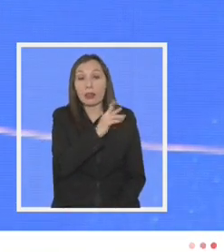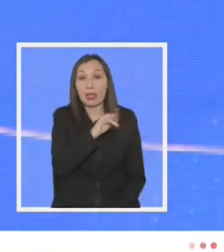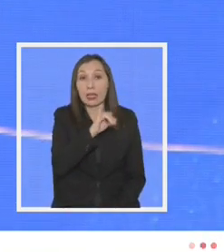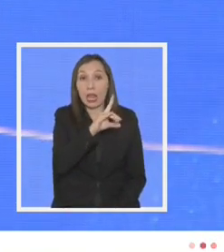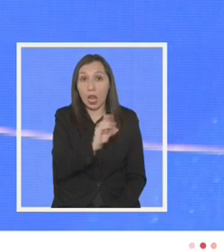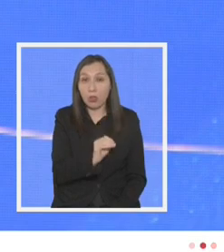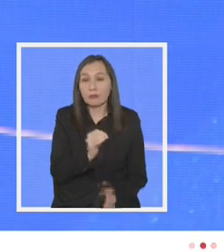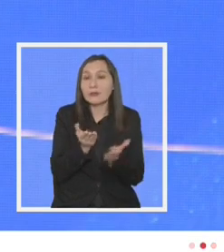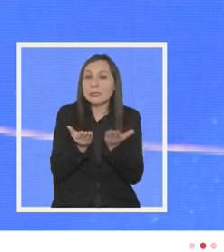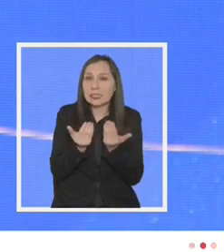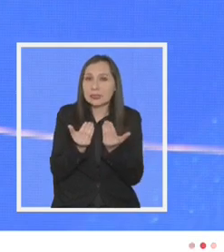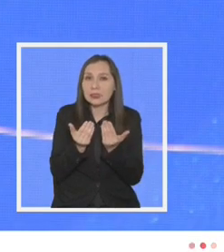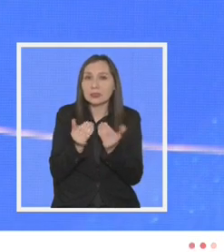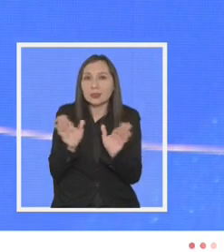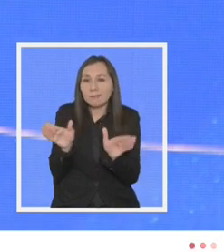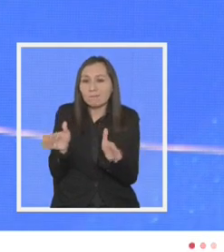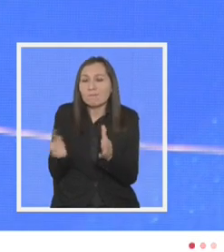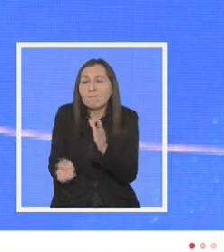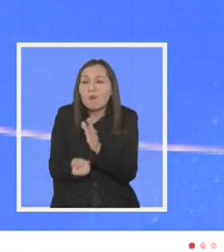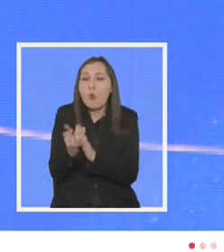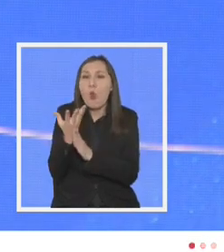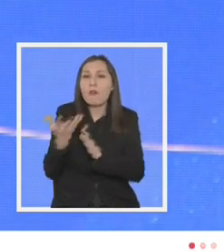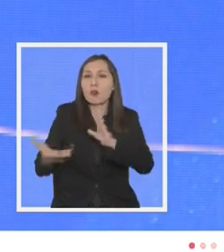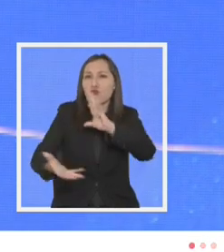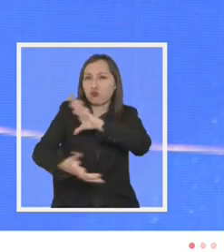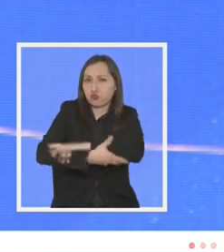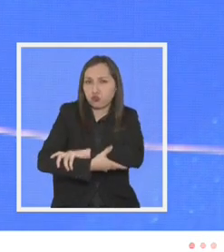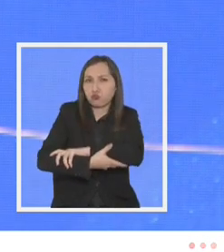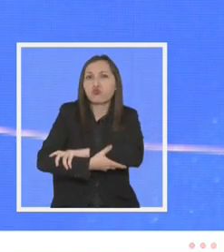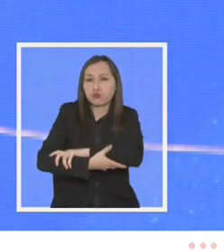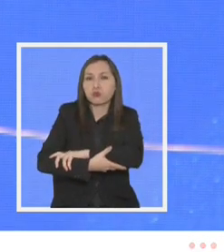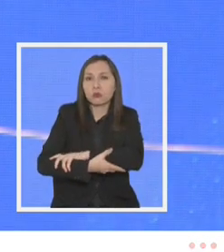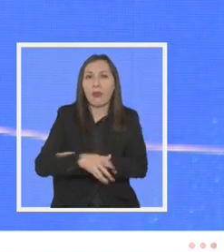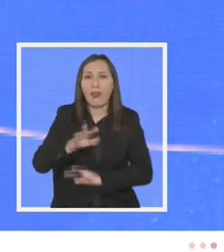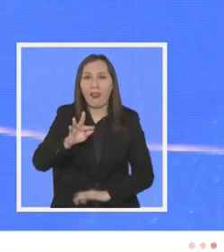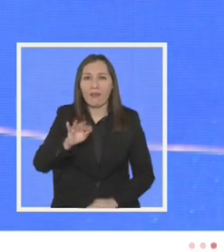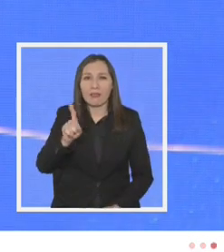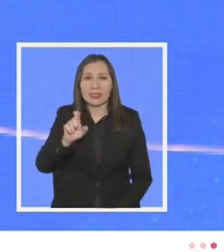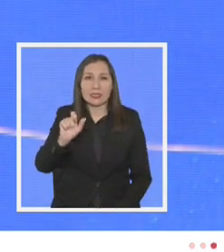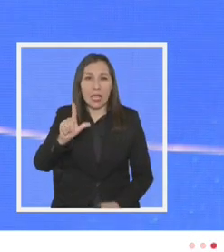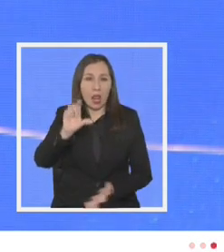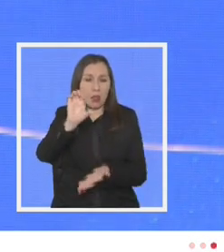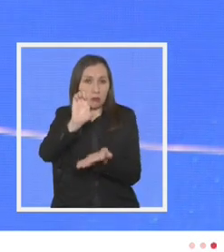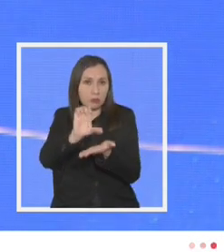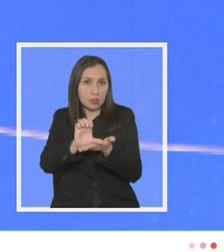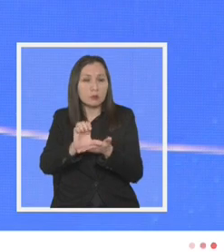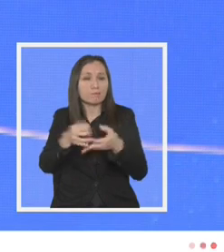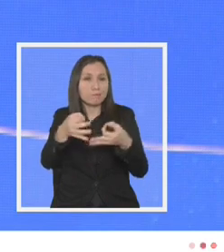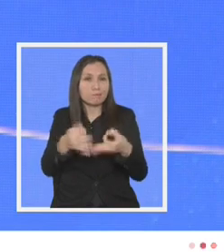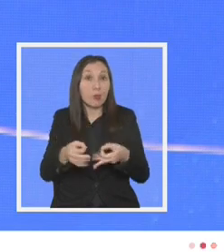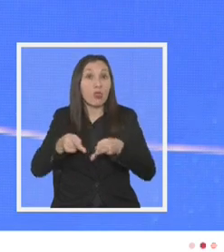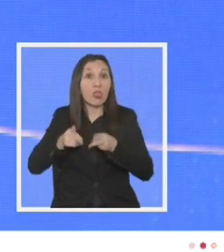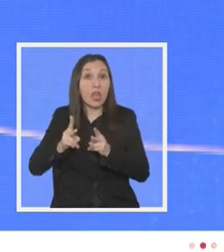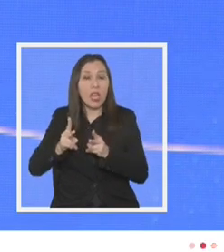sobre la necesidad de cerrar un nuevo pacto fiscal para poder financiar derechos tan básicos como pensiones dignas